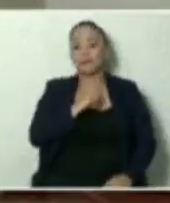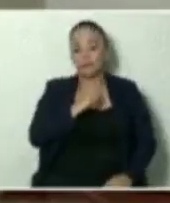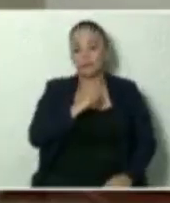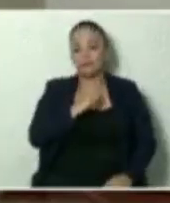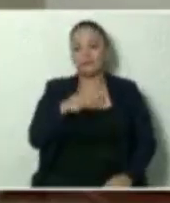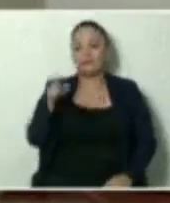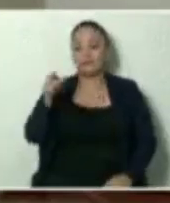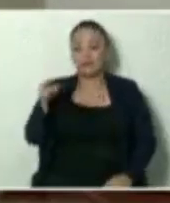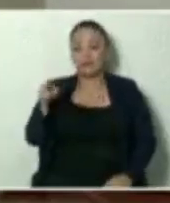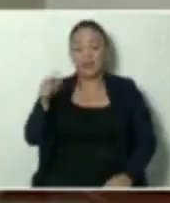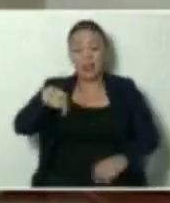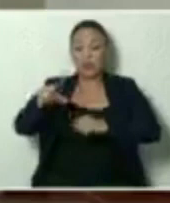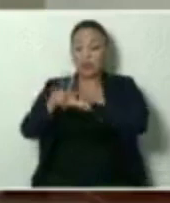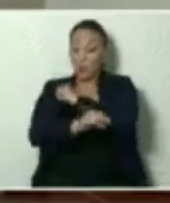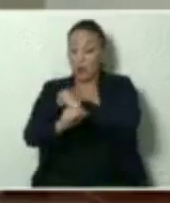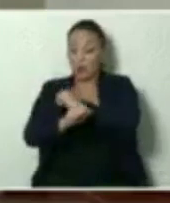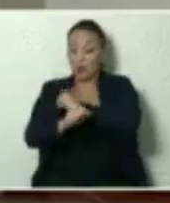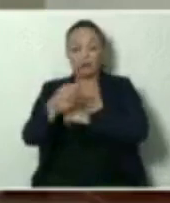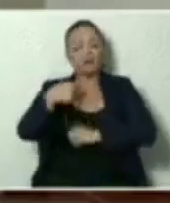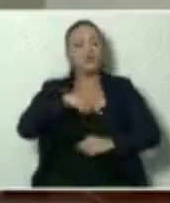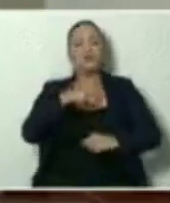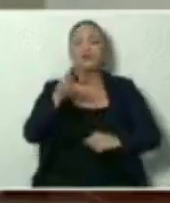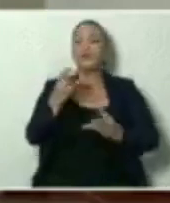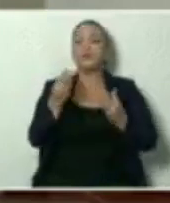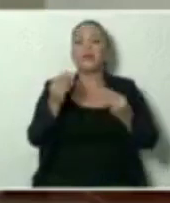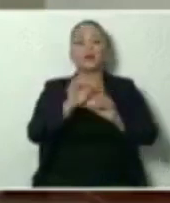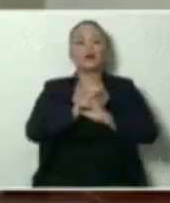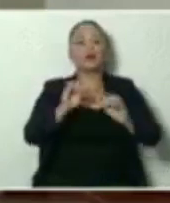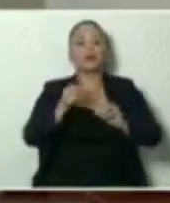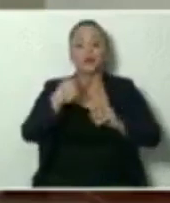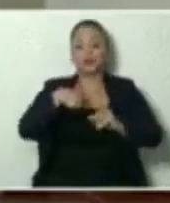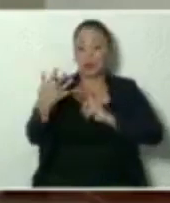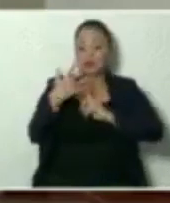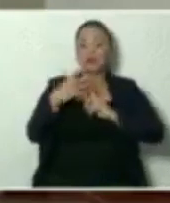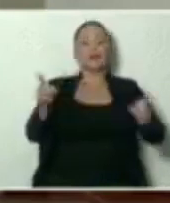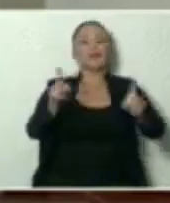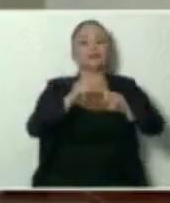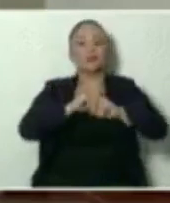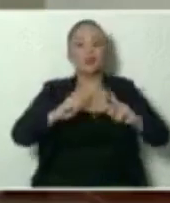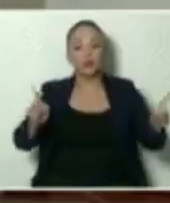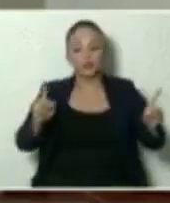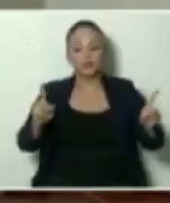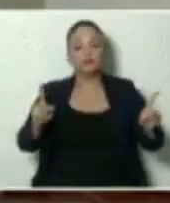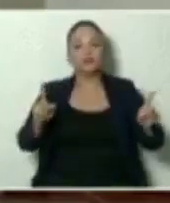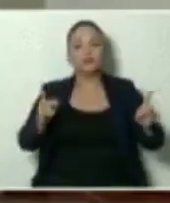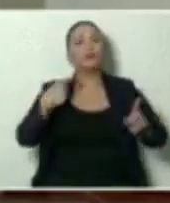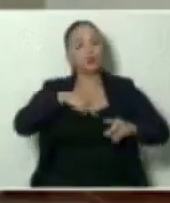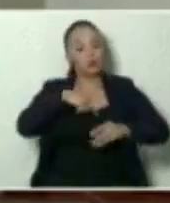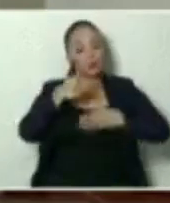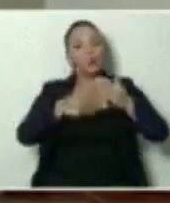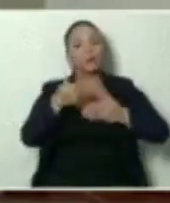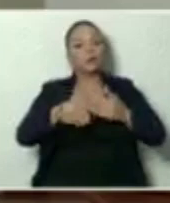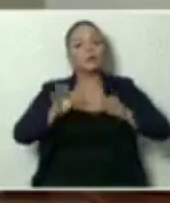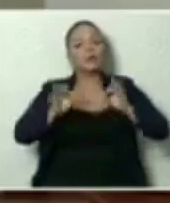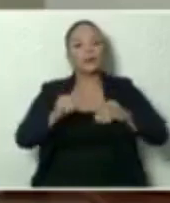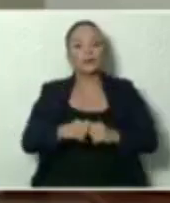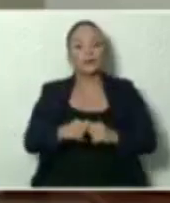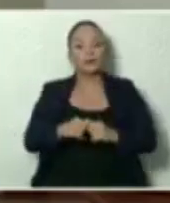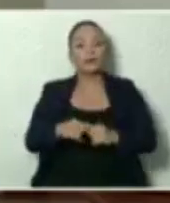le tiembla el pulso ni nunca nos van a comprar ni nos van a amedrentar. Entonces, estamos en el proceso de terminación y ellos están sobre